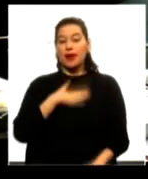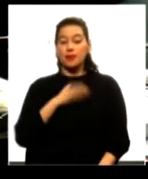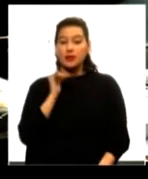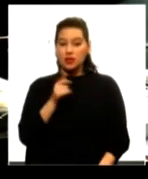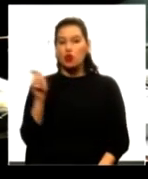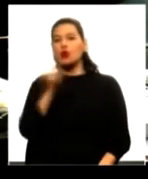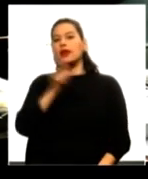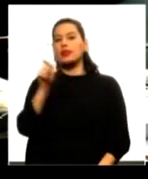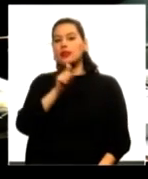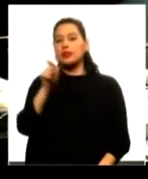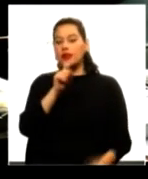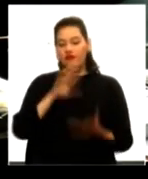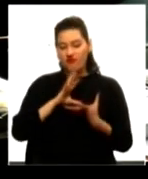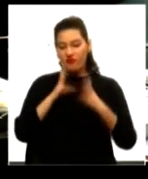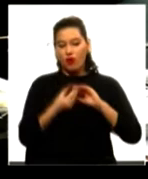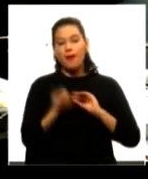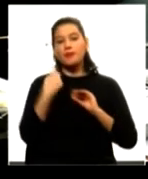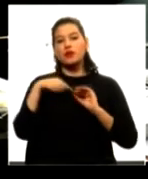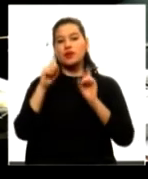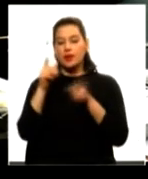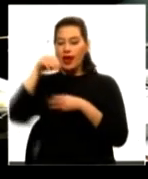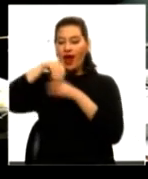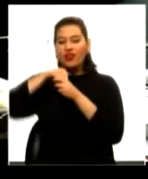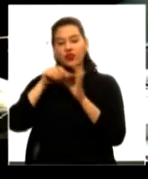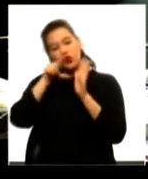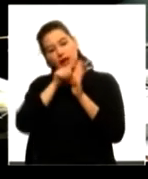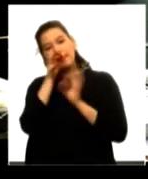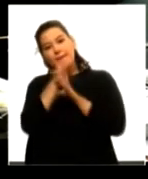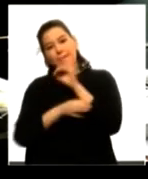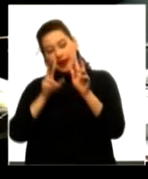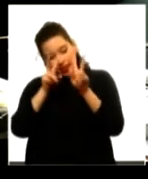urgente por su forma pero también por su contenido,